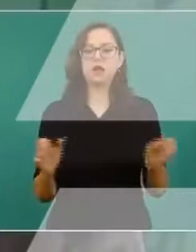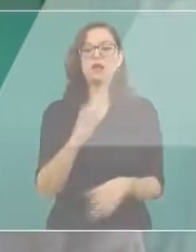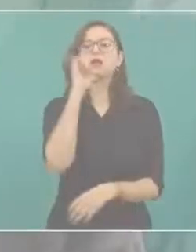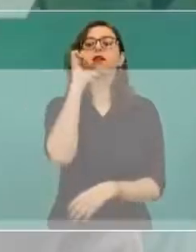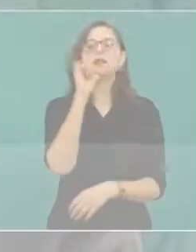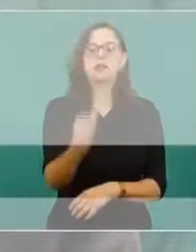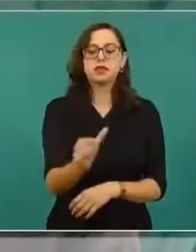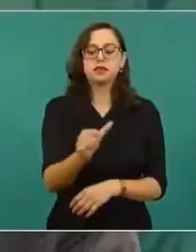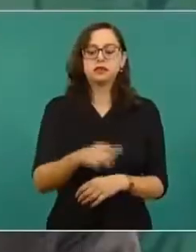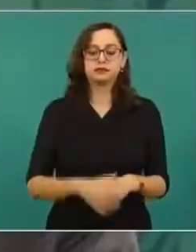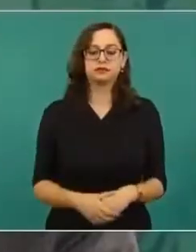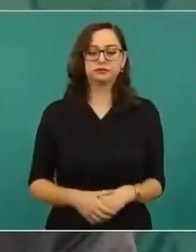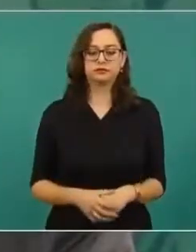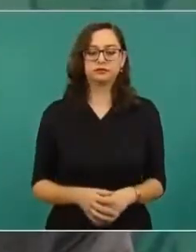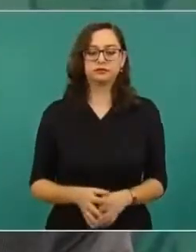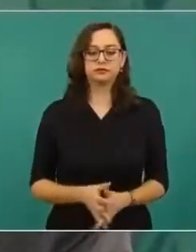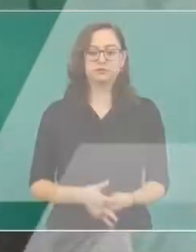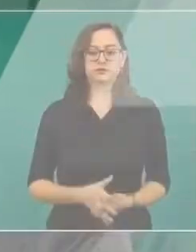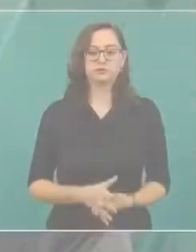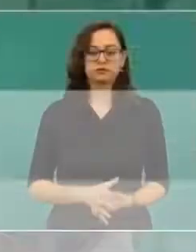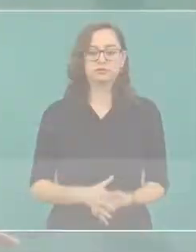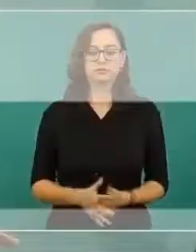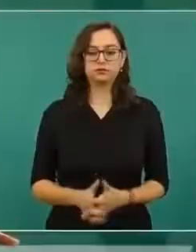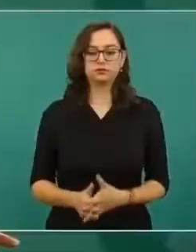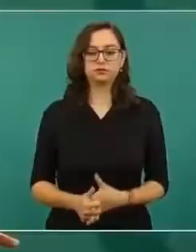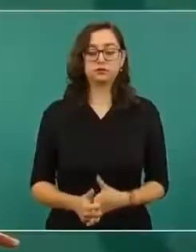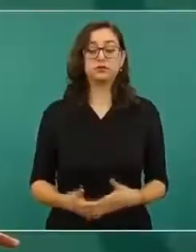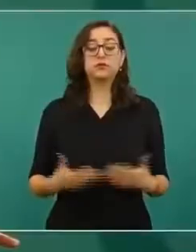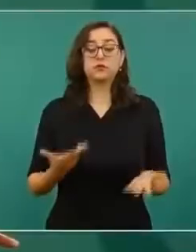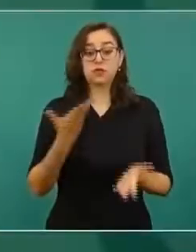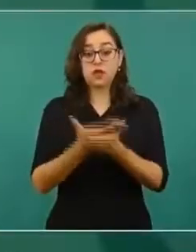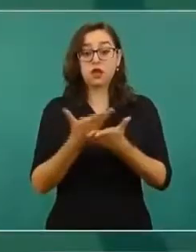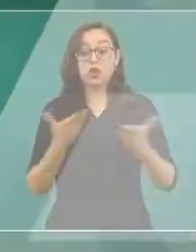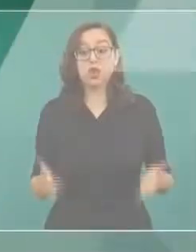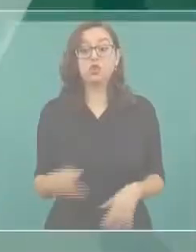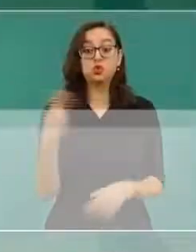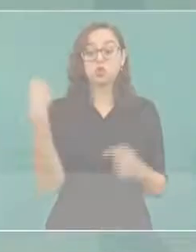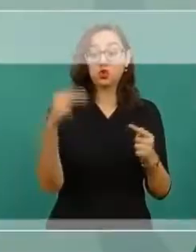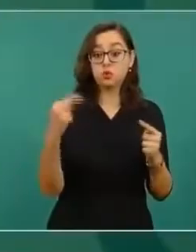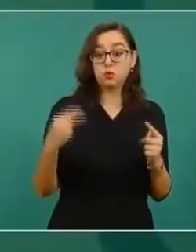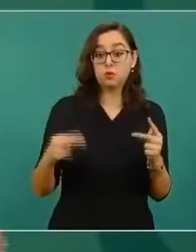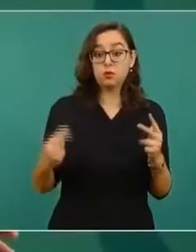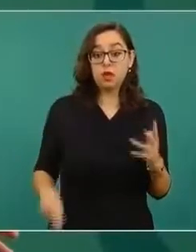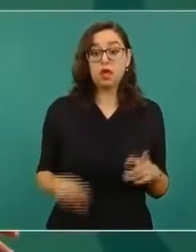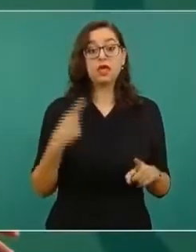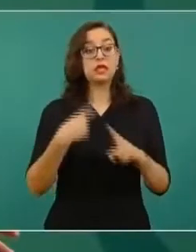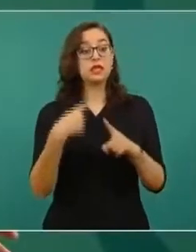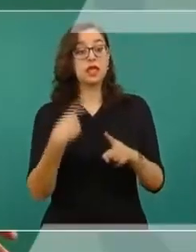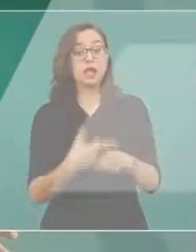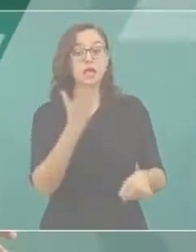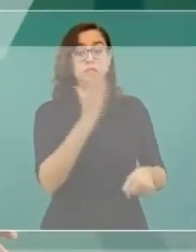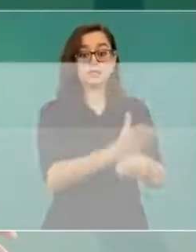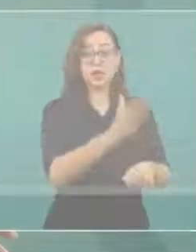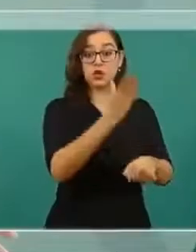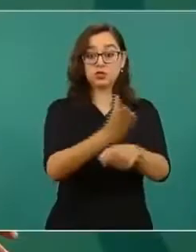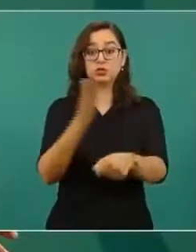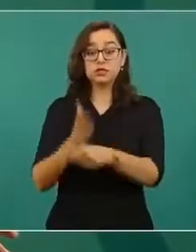quiénes han sido sancionados por corrupción,